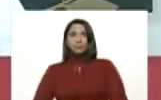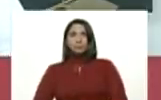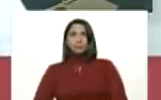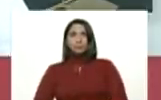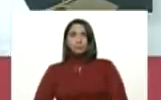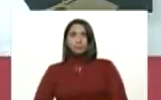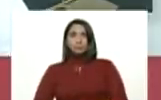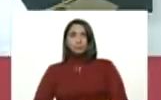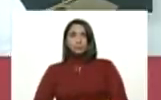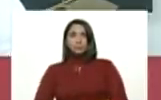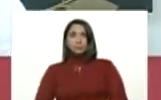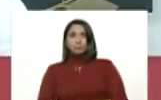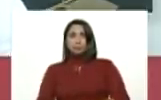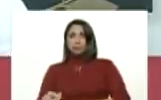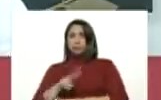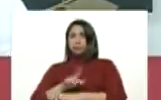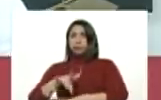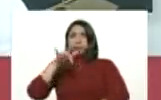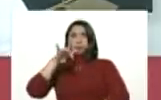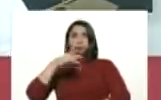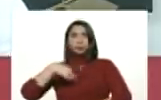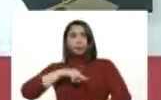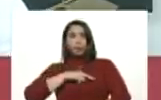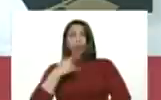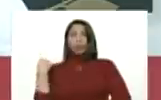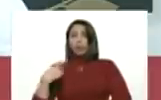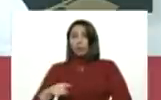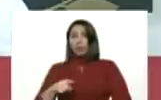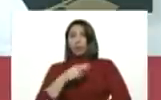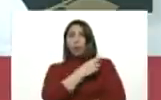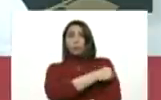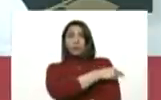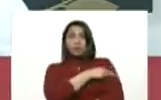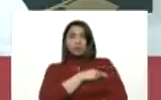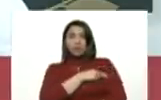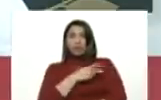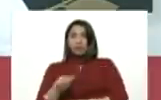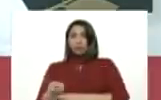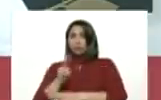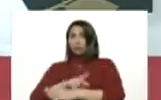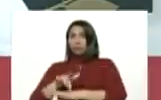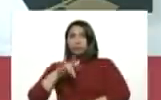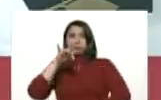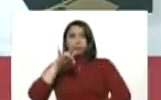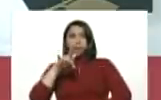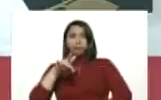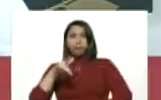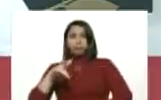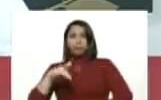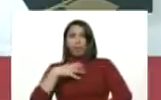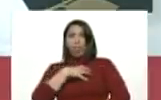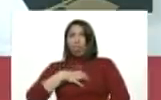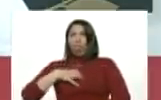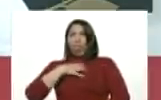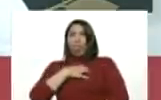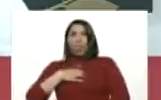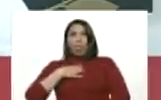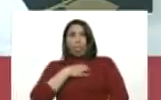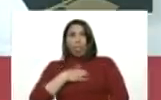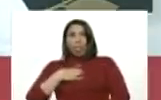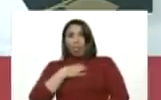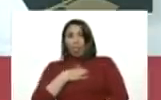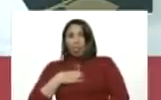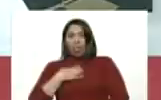Se agravó. Lo teníamos hospitalizado. Se agravó. Infección respiratoria. Neumonía.